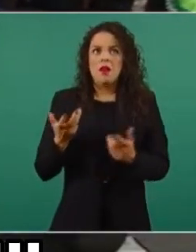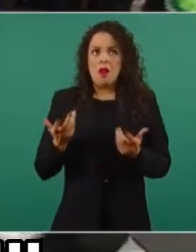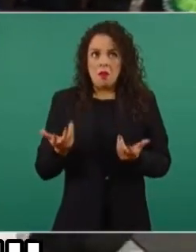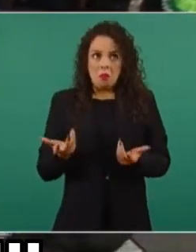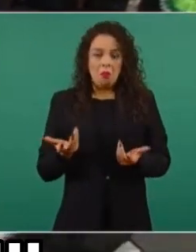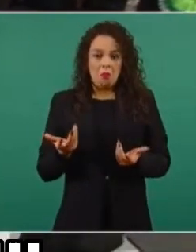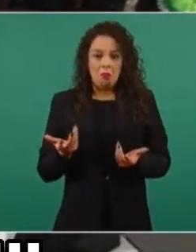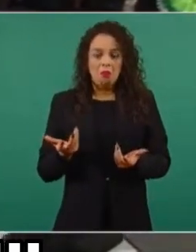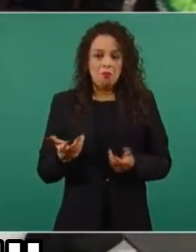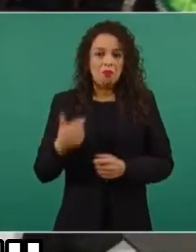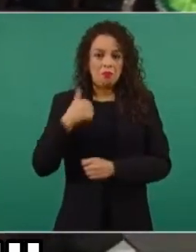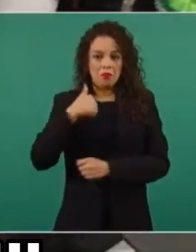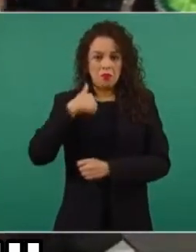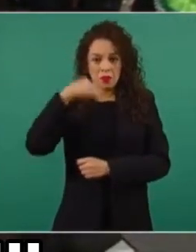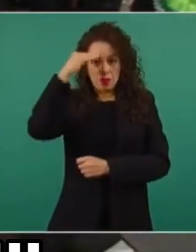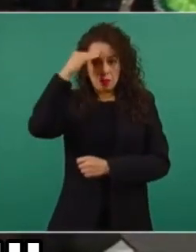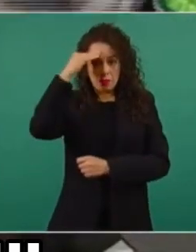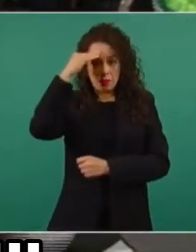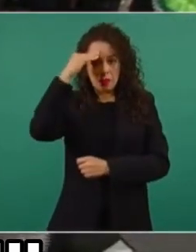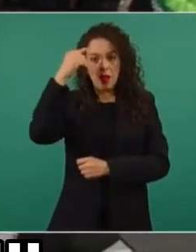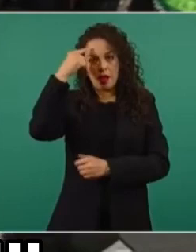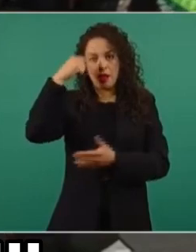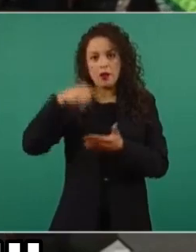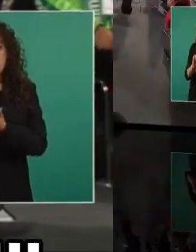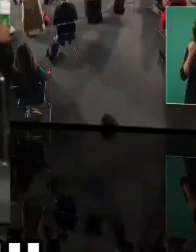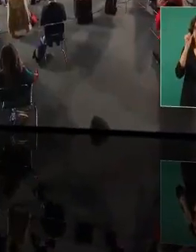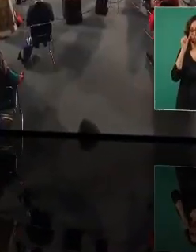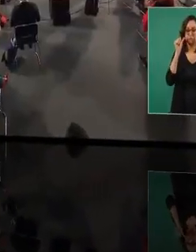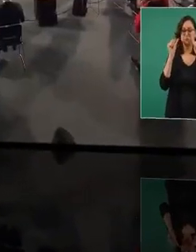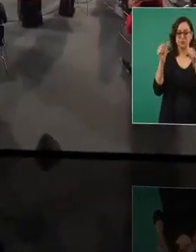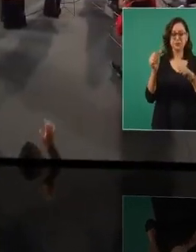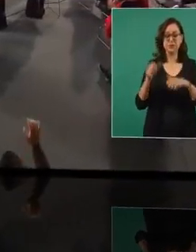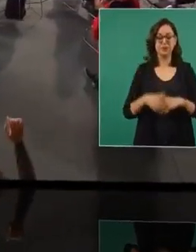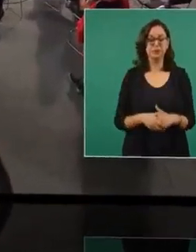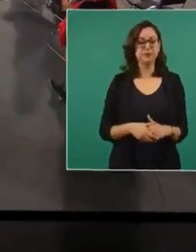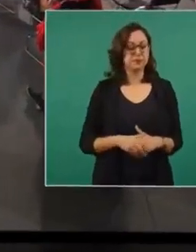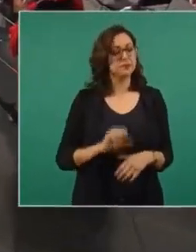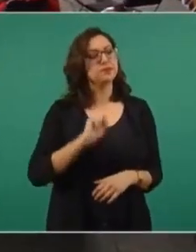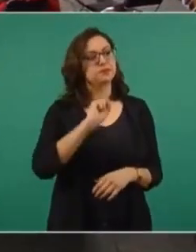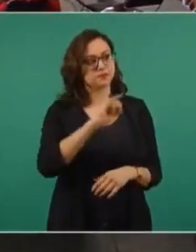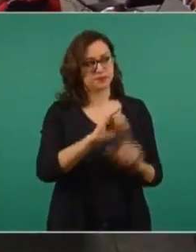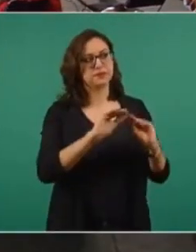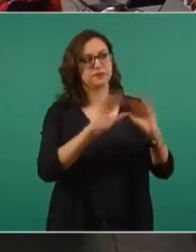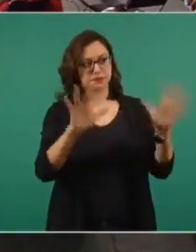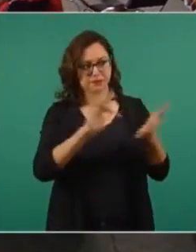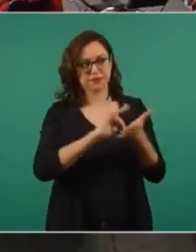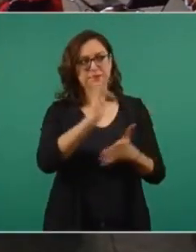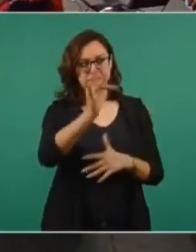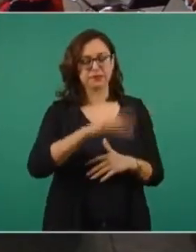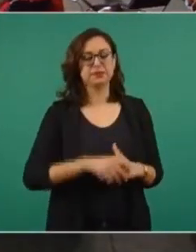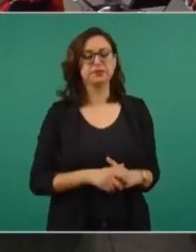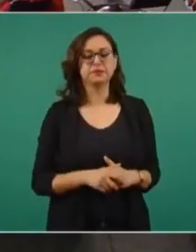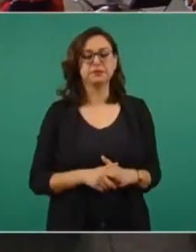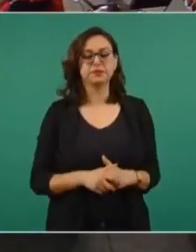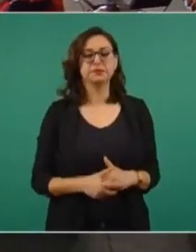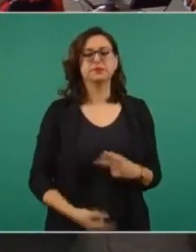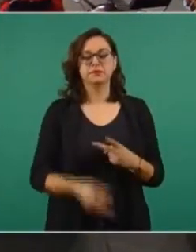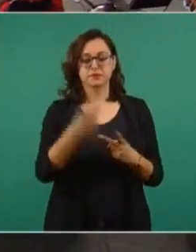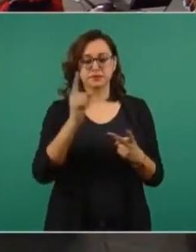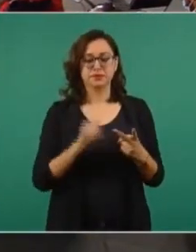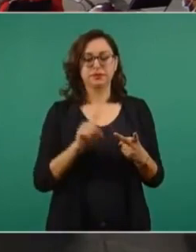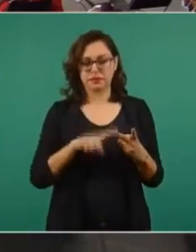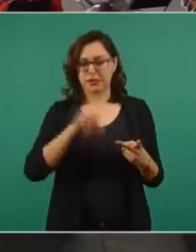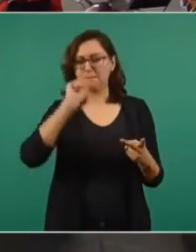ya han tenido contacto con sindicatos norteamericanos. Claro, presidente. Presidente, gracias. Y bueno, en este mismo